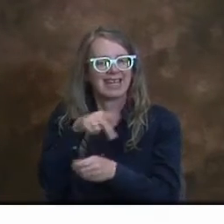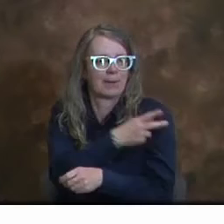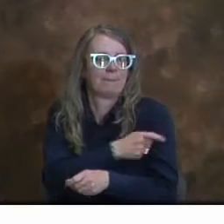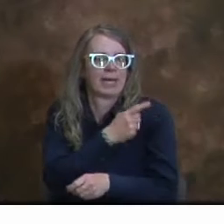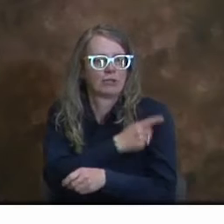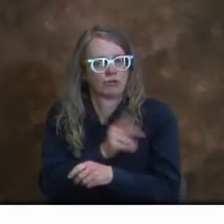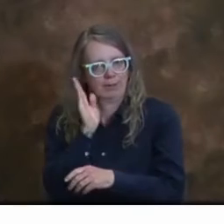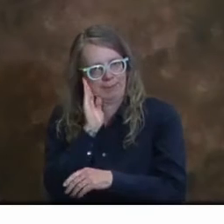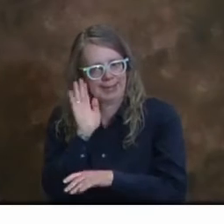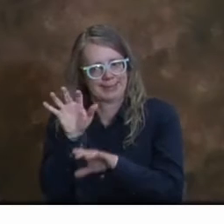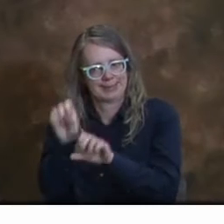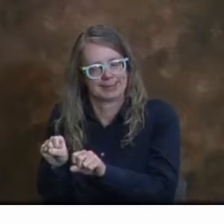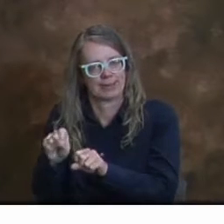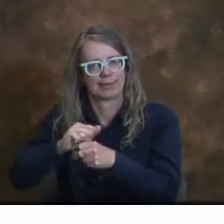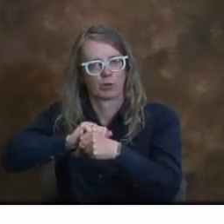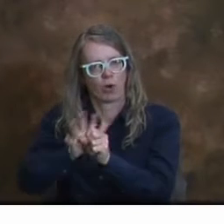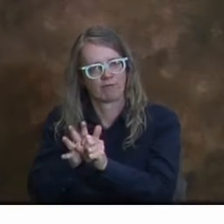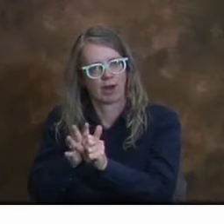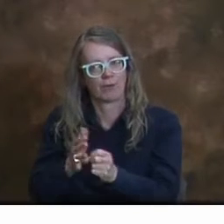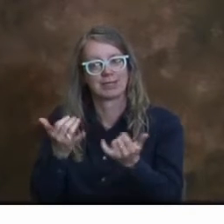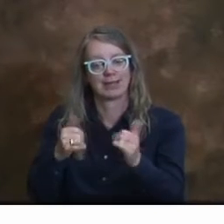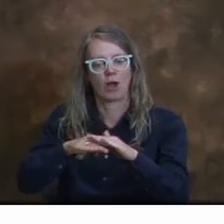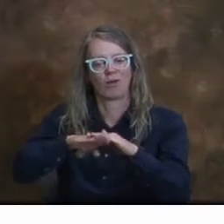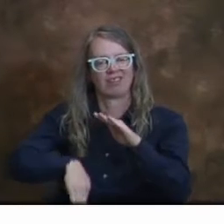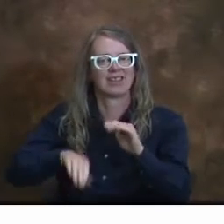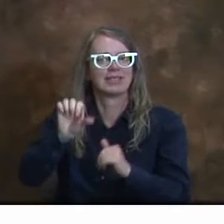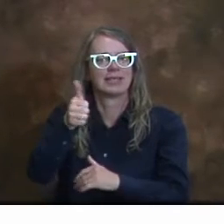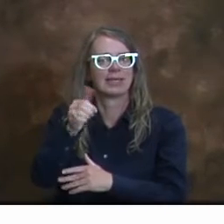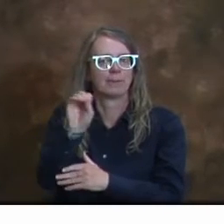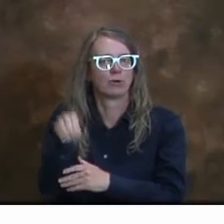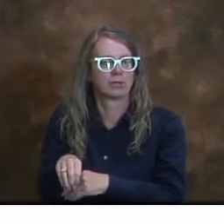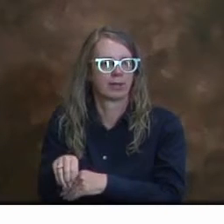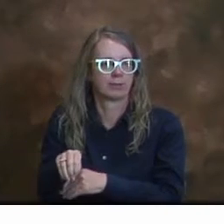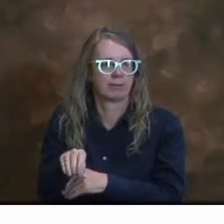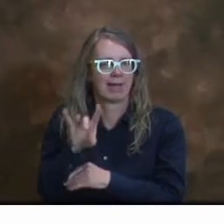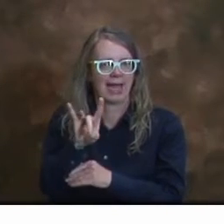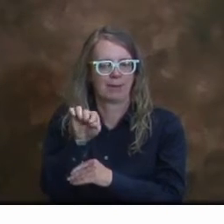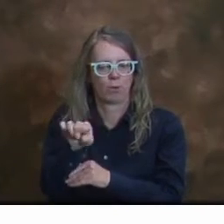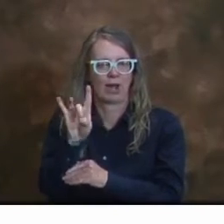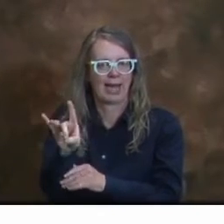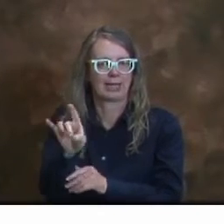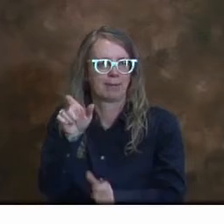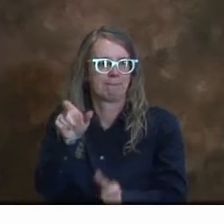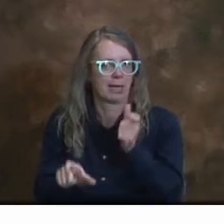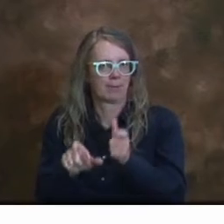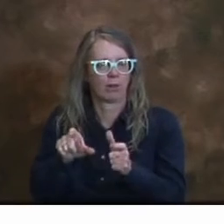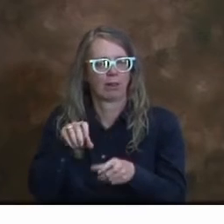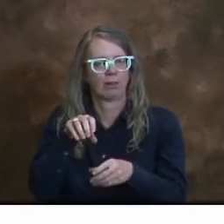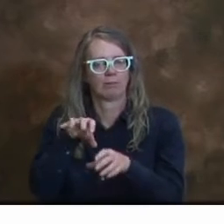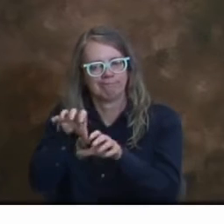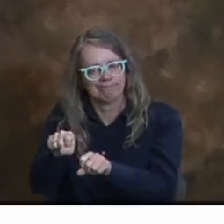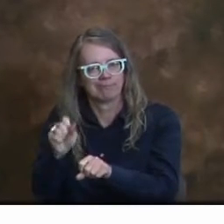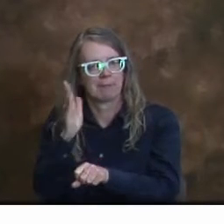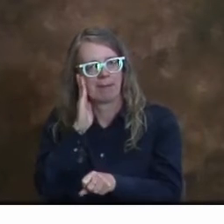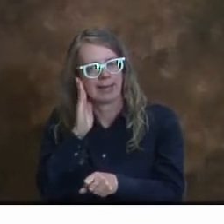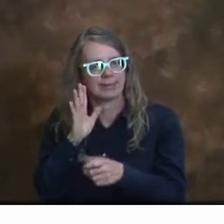Ahora estamos observando menos del 10%, como un 8.8%.